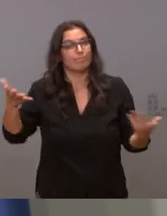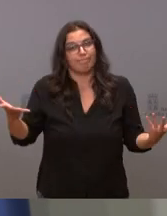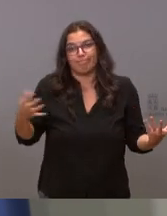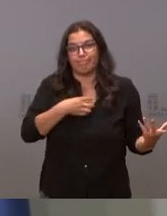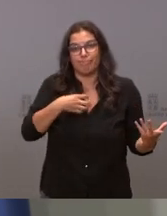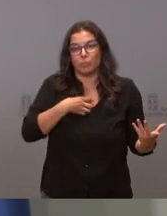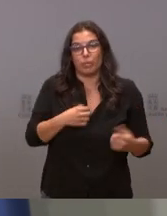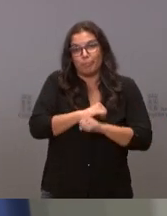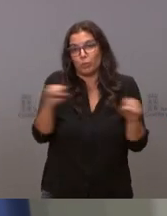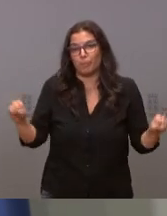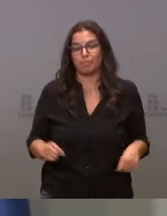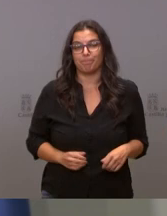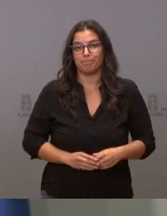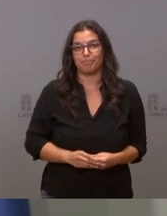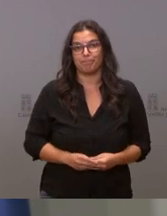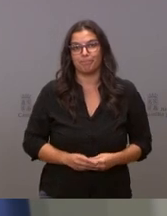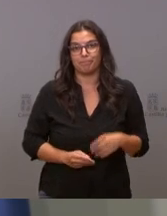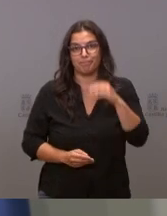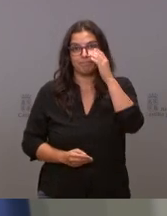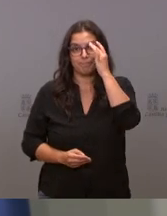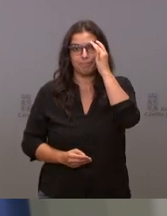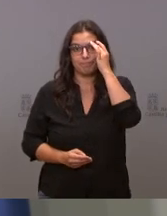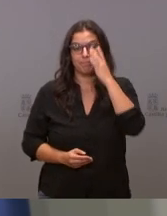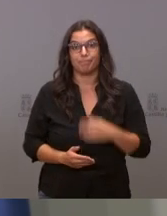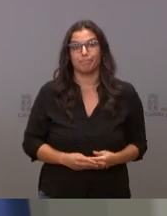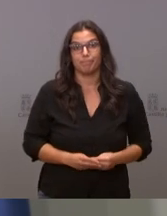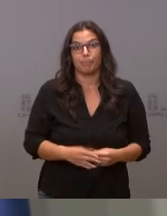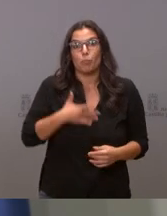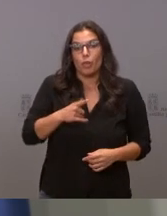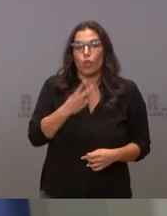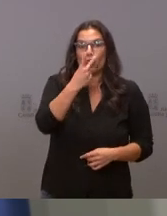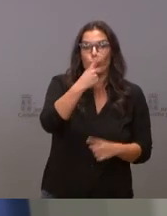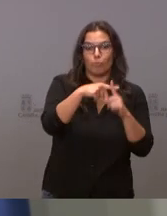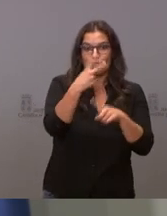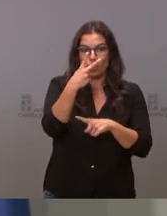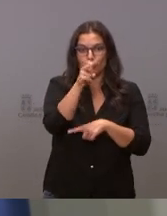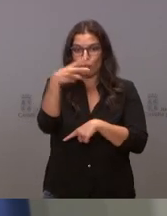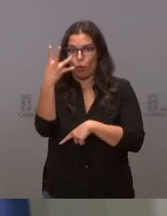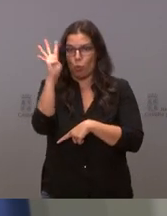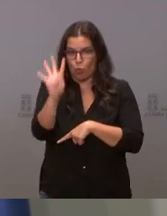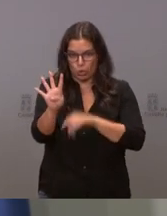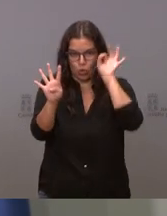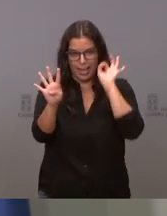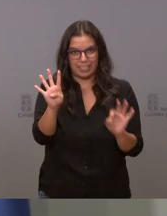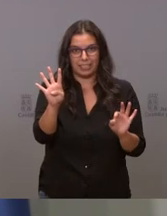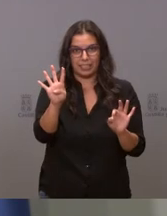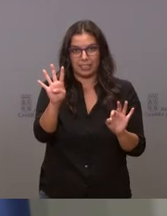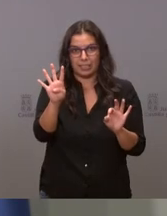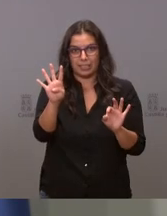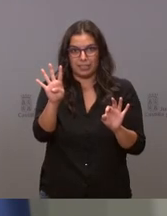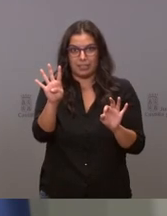eso no lo puedo hacer yo puedo sumarle dos y dos cuatro y quitarle tres